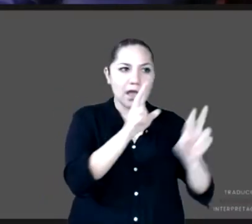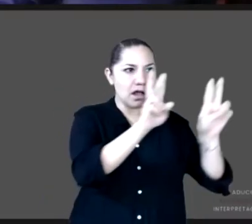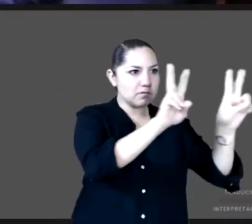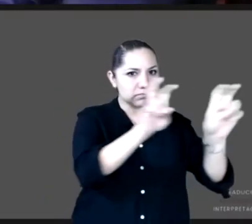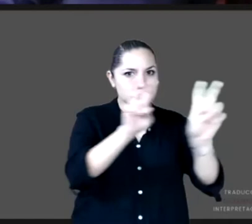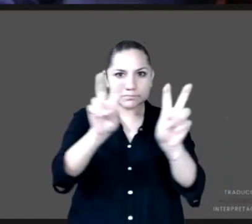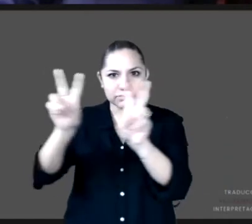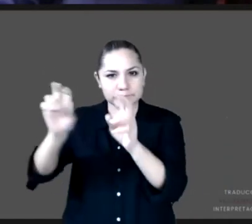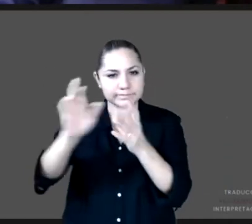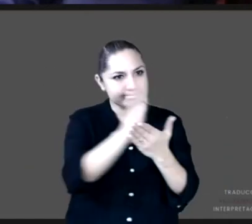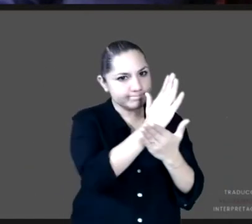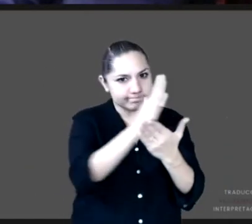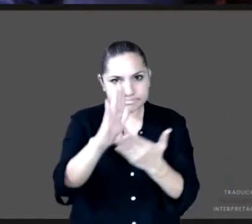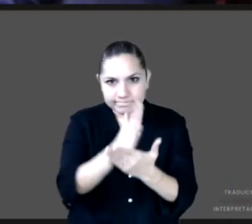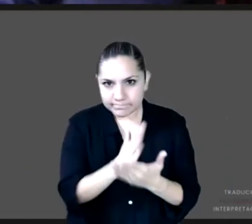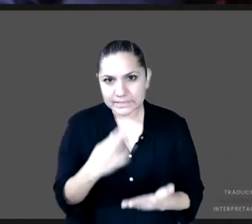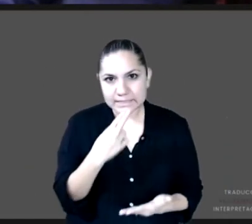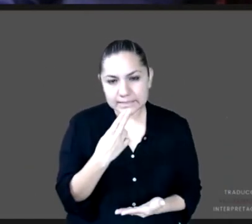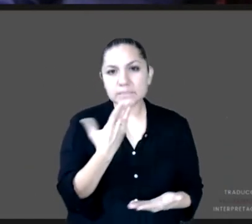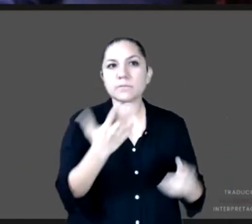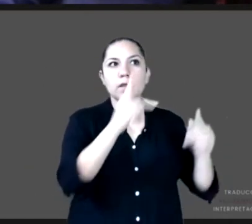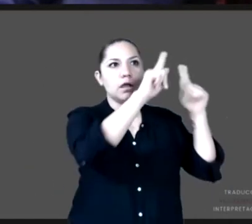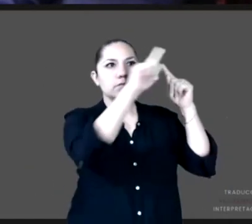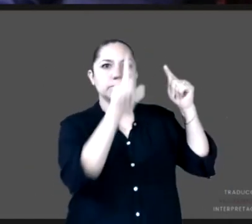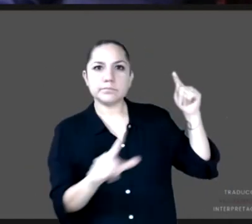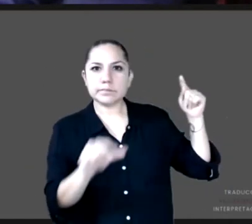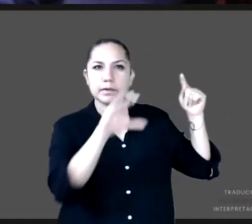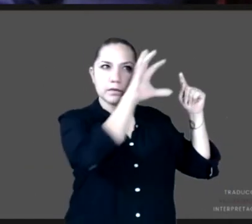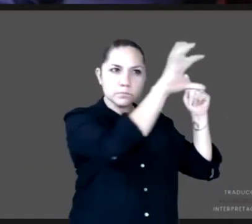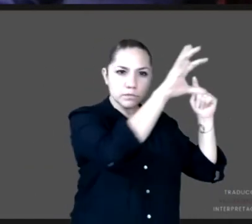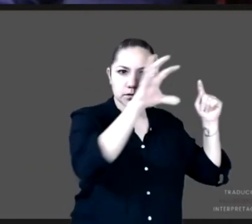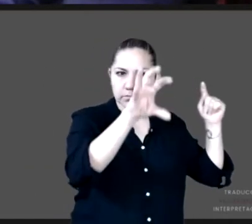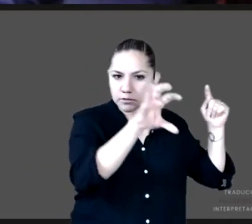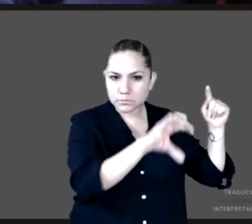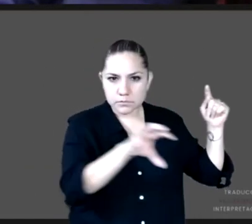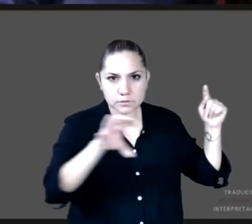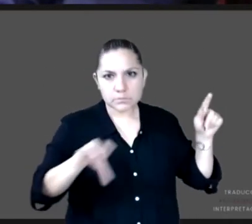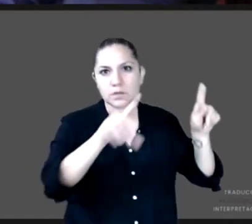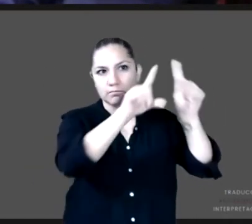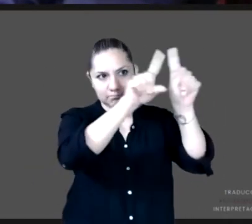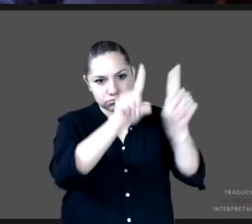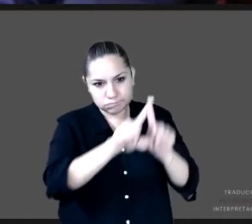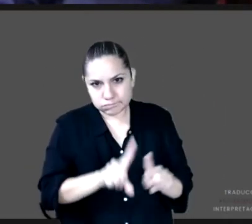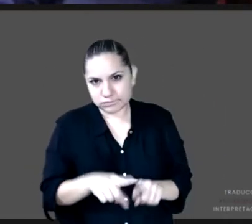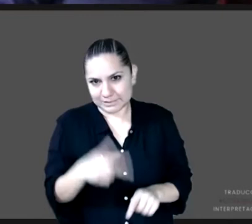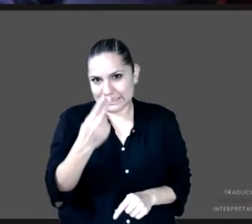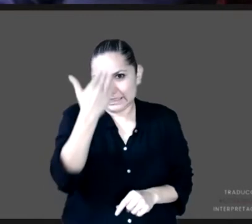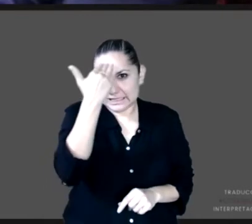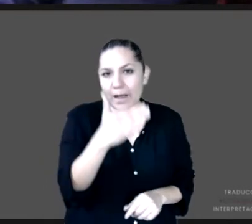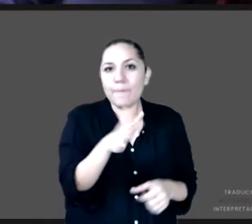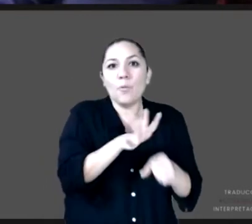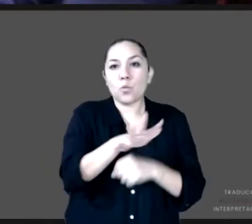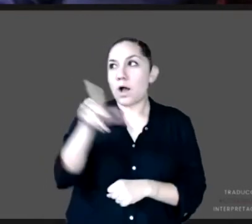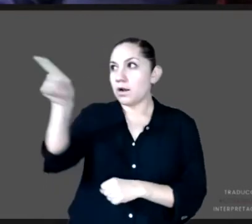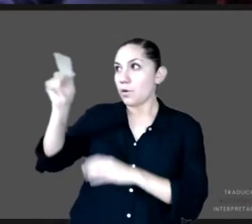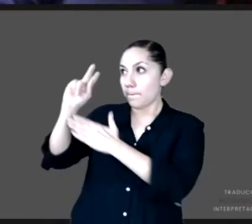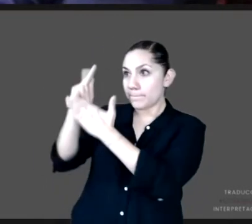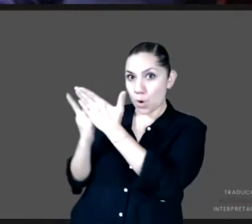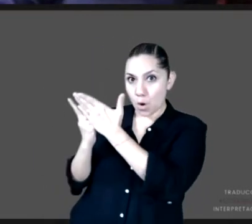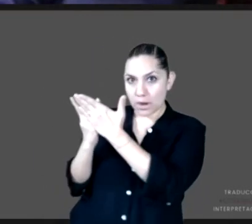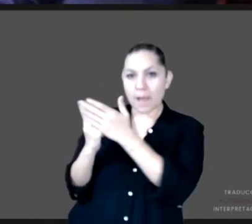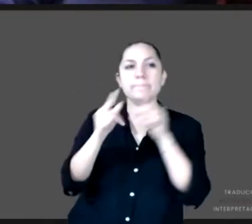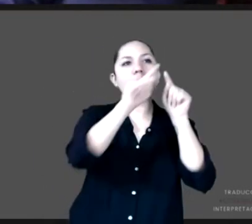vincular y que se pueden hacer estas correlaciones para entender cuáles son los programas específicos que se requieren en cada región.